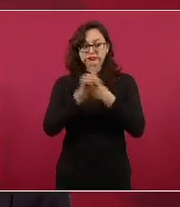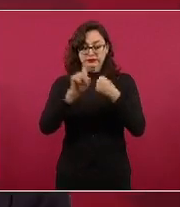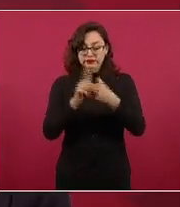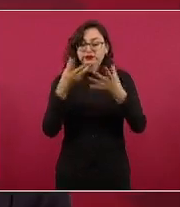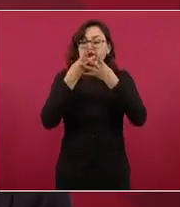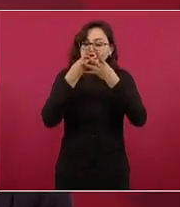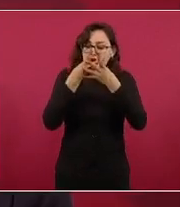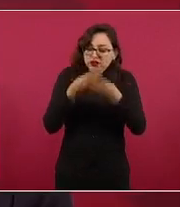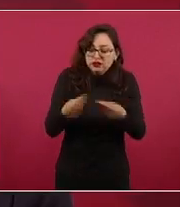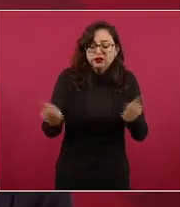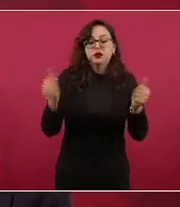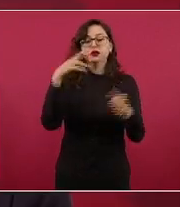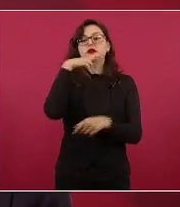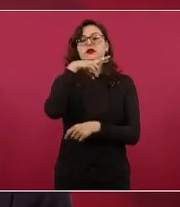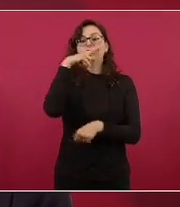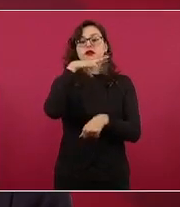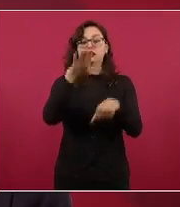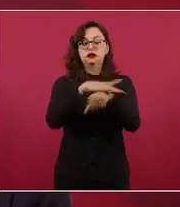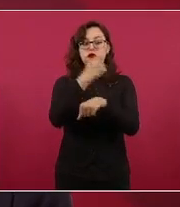haciendo lo propio